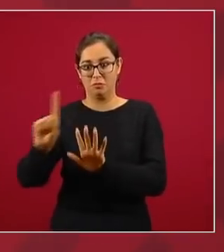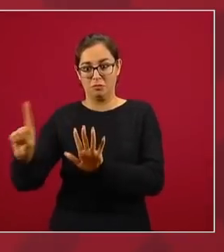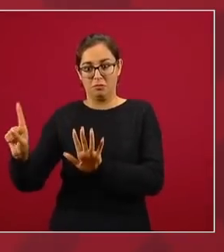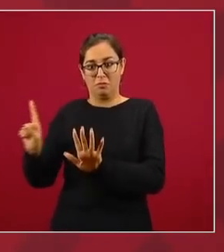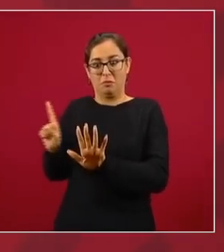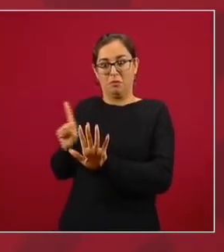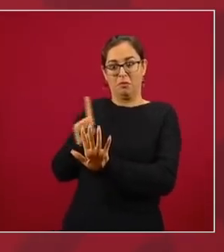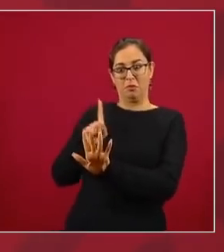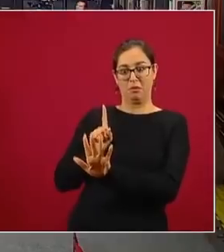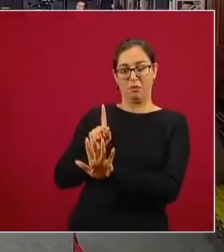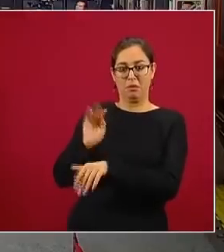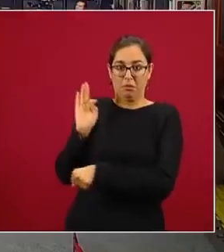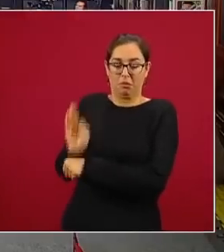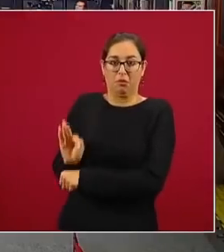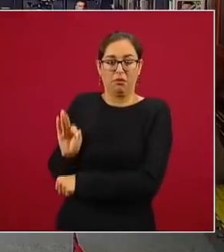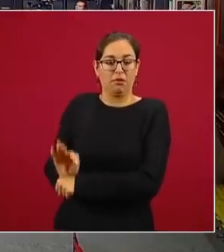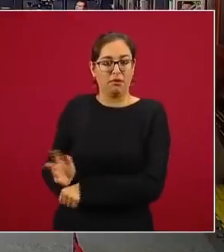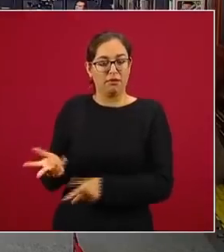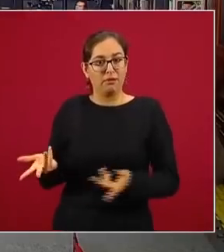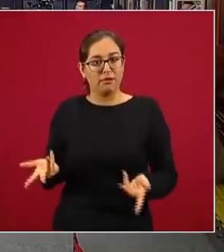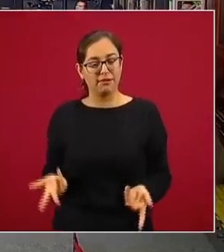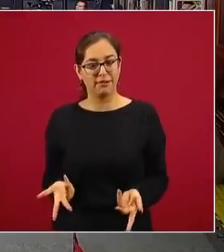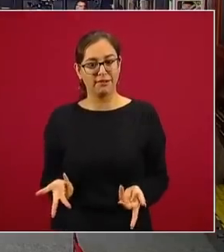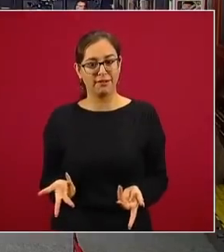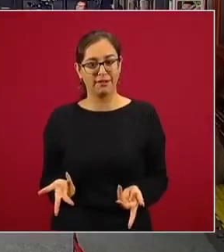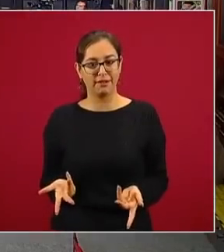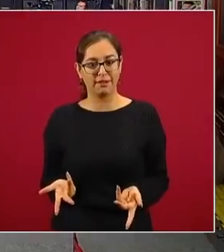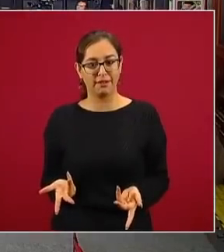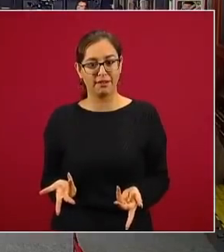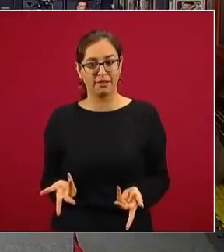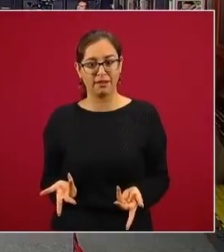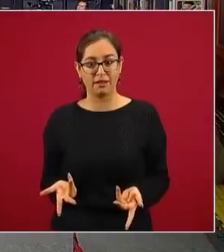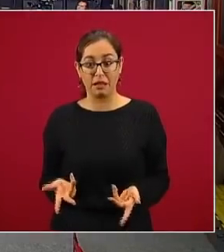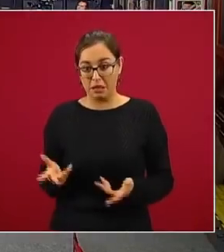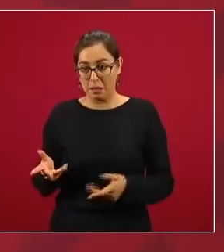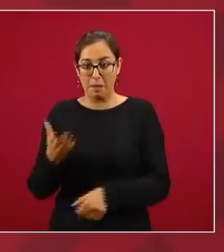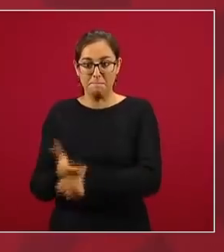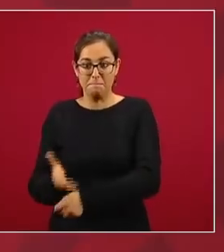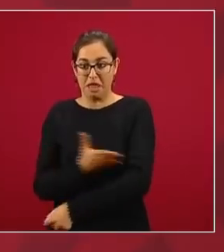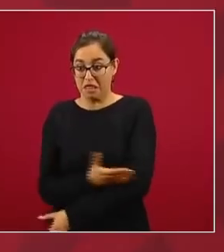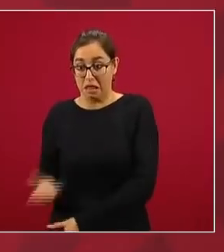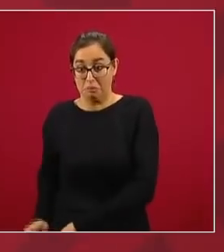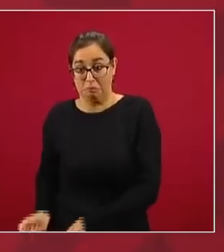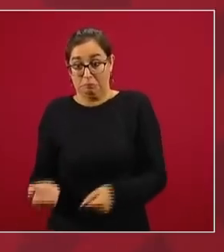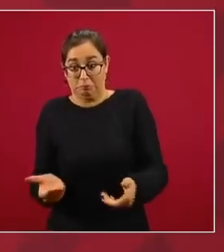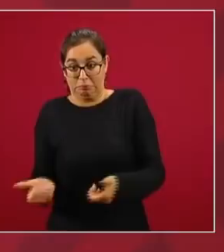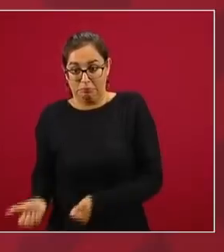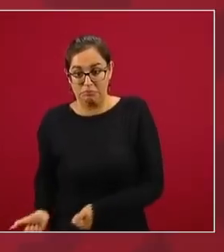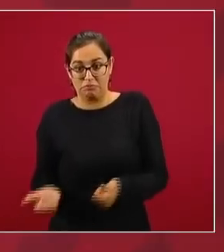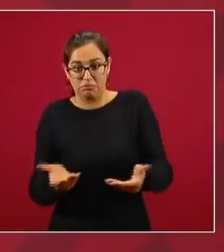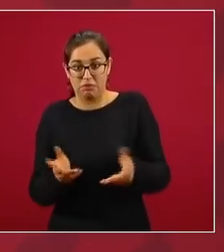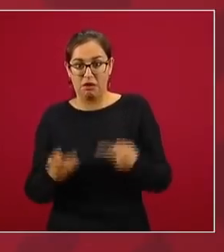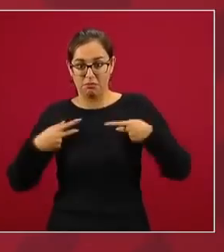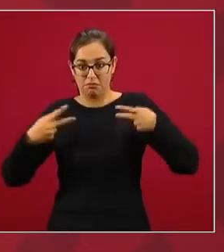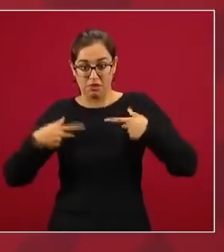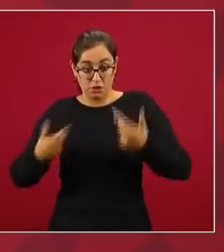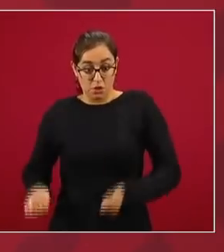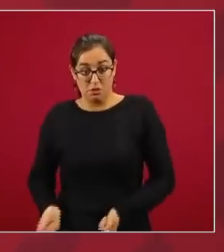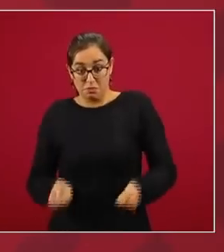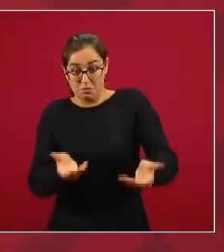Fernando Baeza. Fernando Baeza. Y ahí entregan palos a la gente,